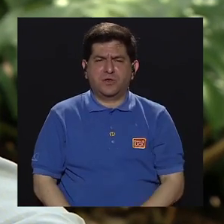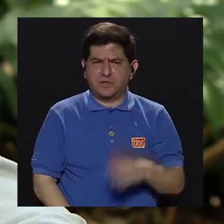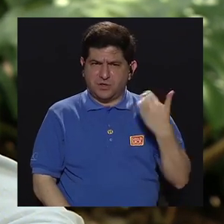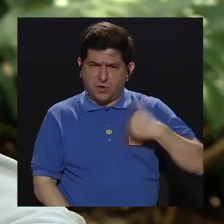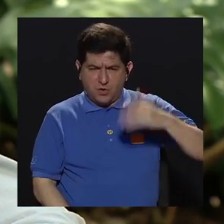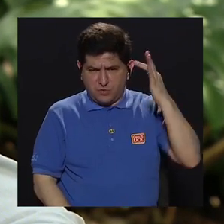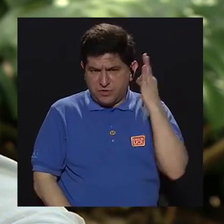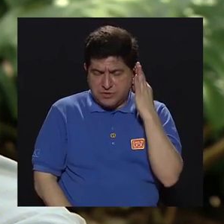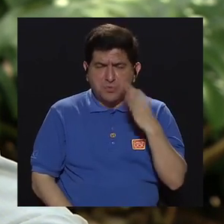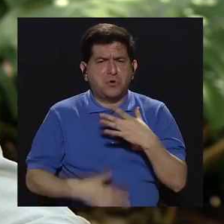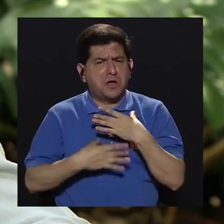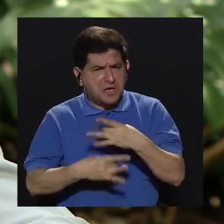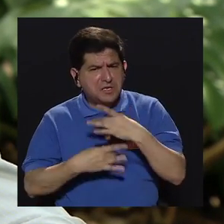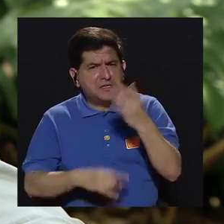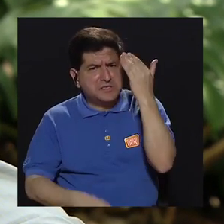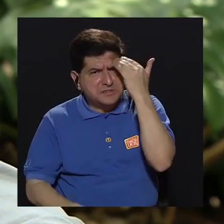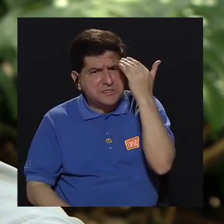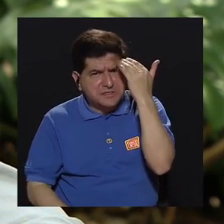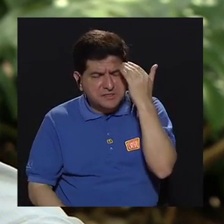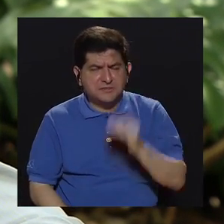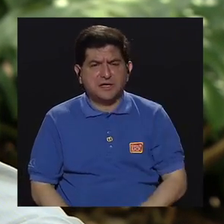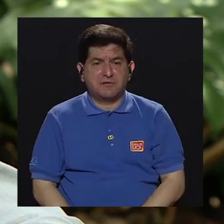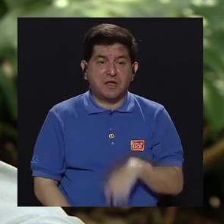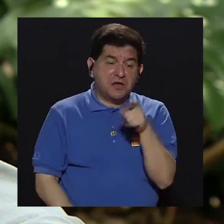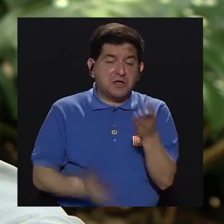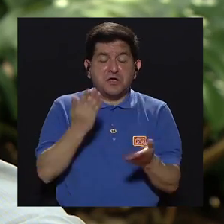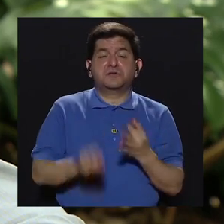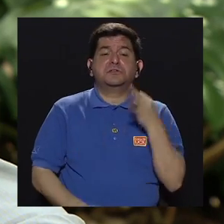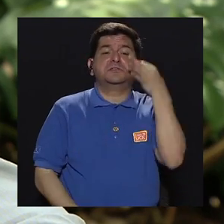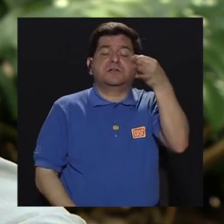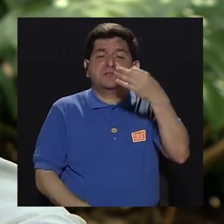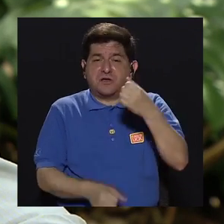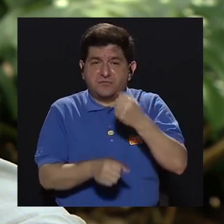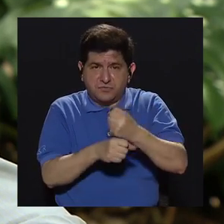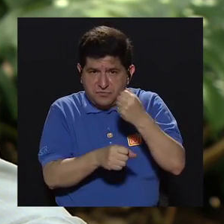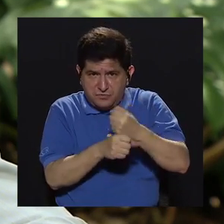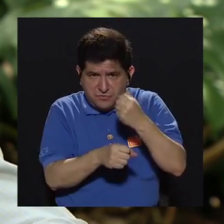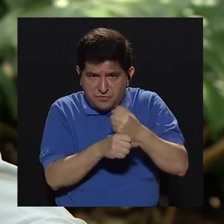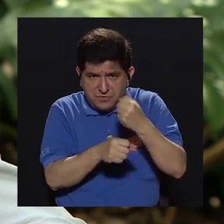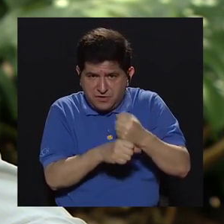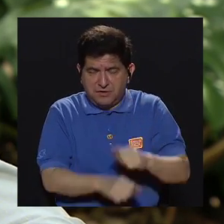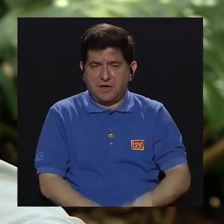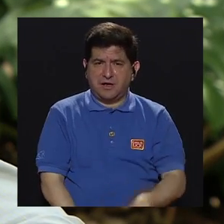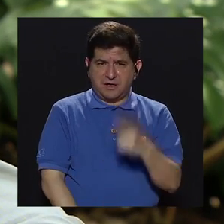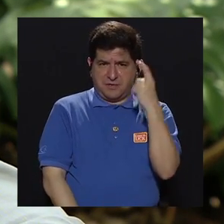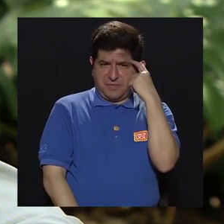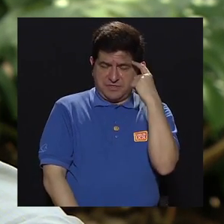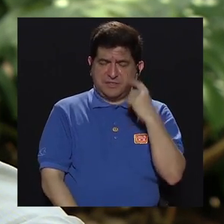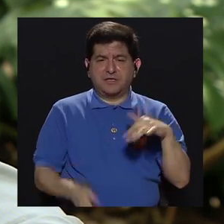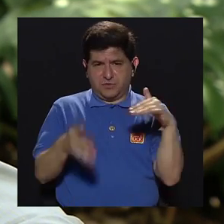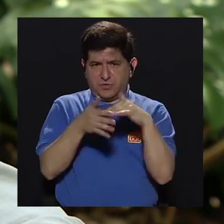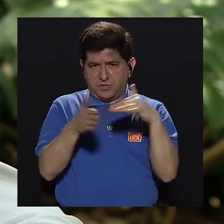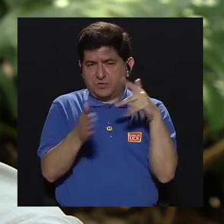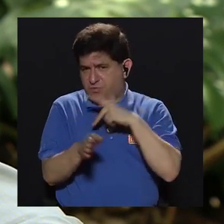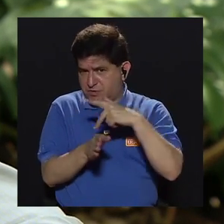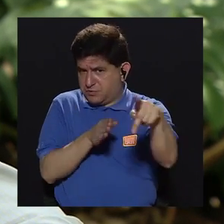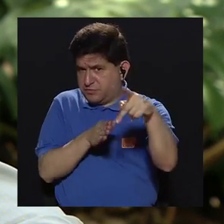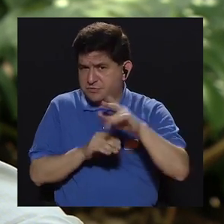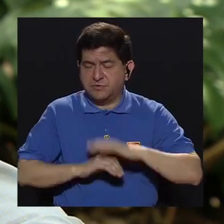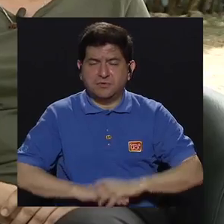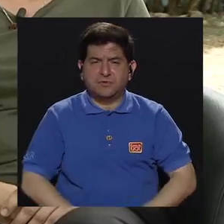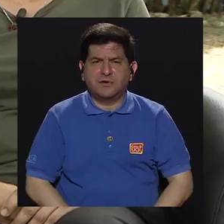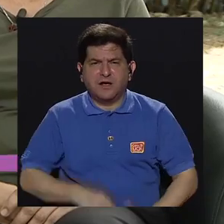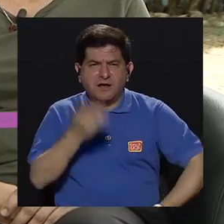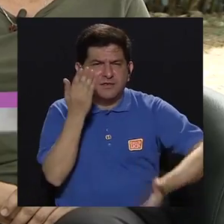muchachas que tal vez les interesaría formar parte o estarían pensando en estudiar esta profesión. Entonces,